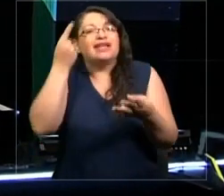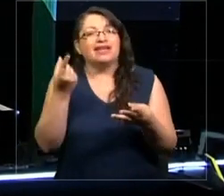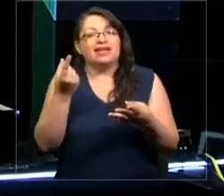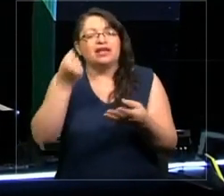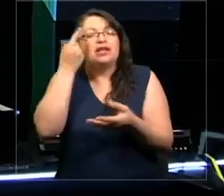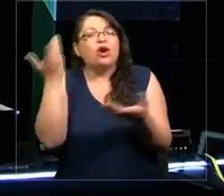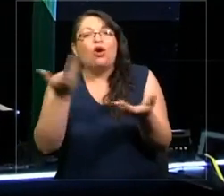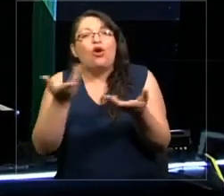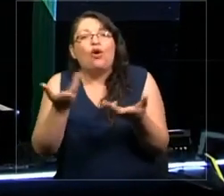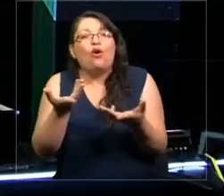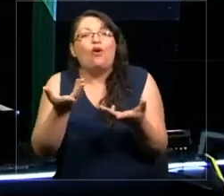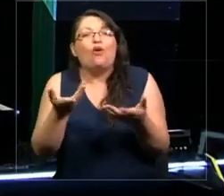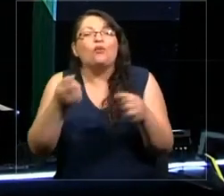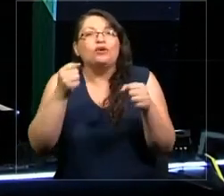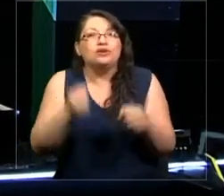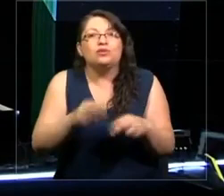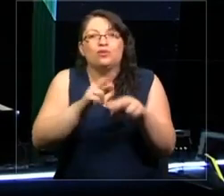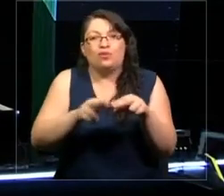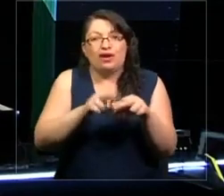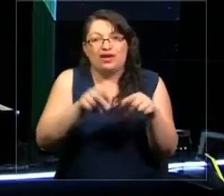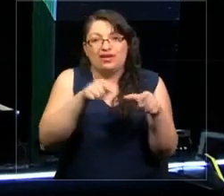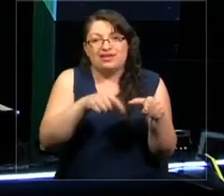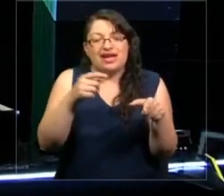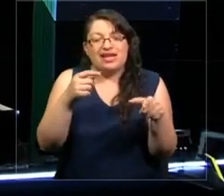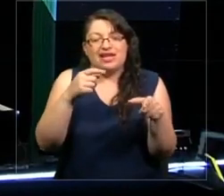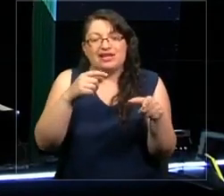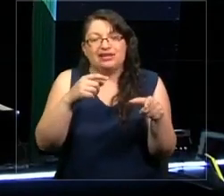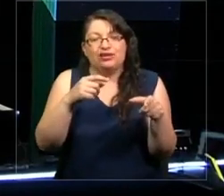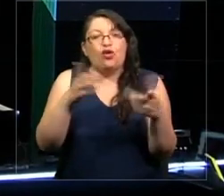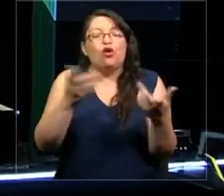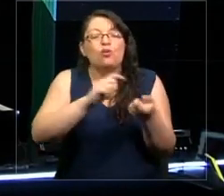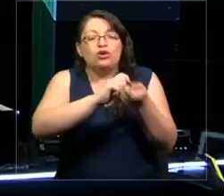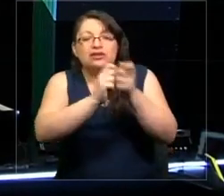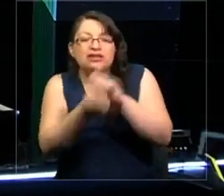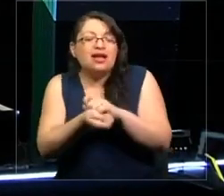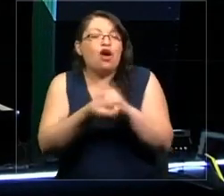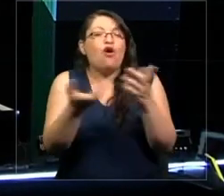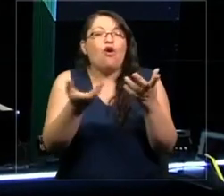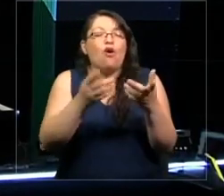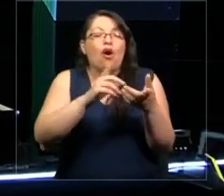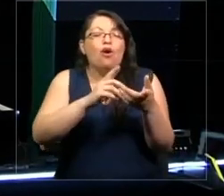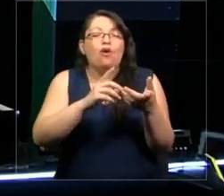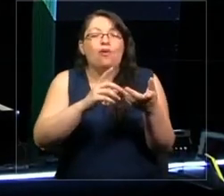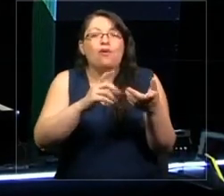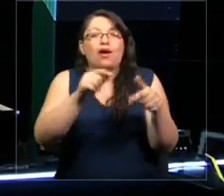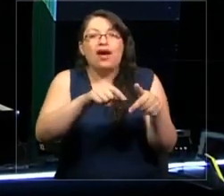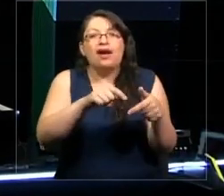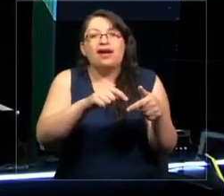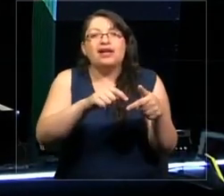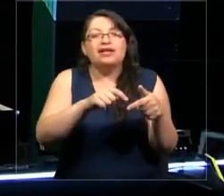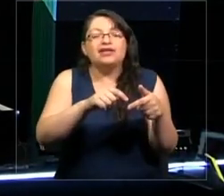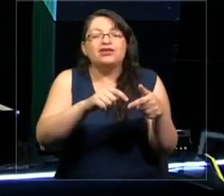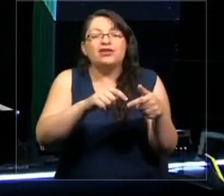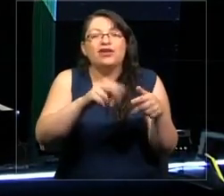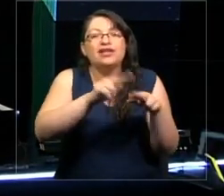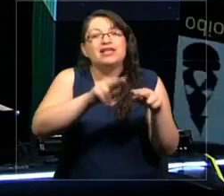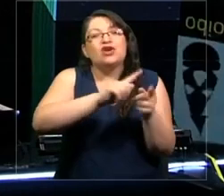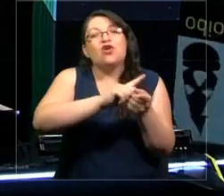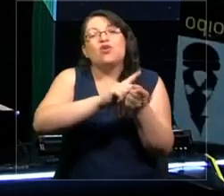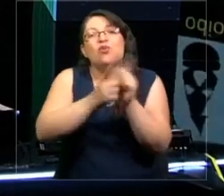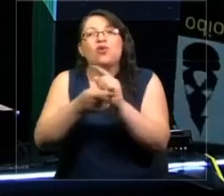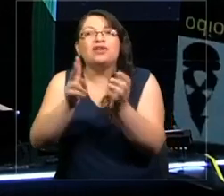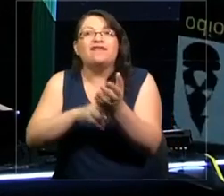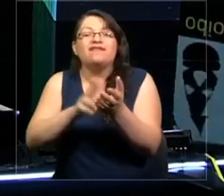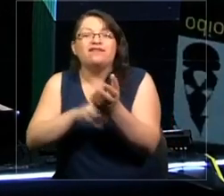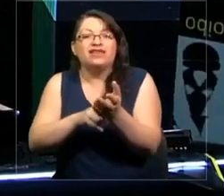cómo el conocimiento se produce de manera distribuida, cómo se actualiza, cómo se reforma, cómo eso se convierte en una realidad paralela a aquellos que no pueden